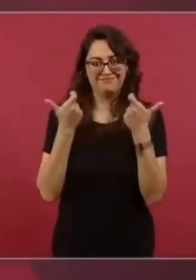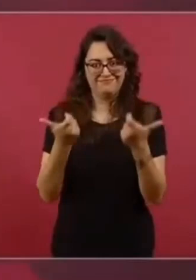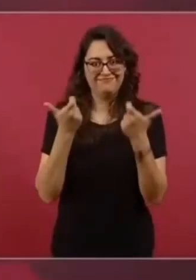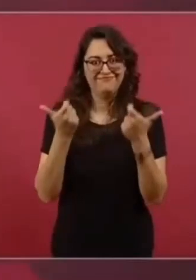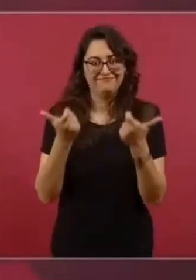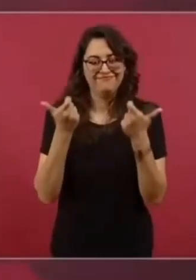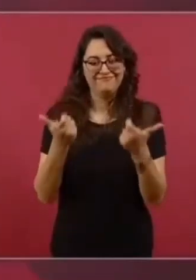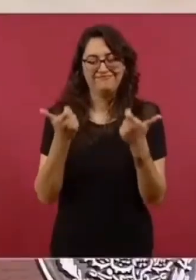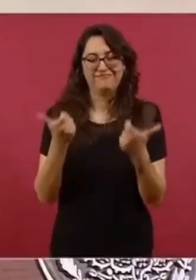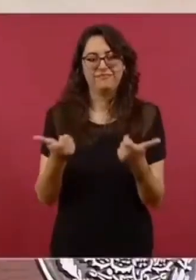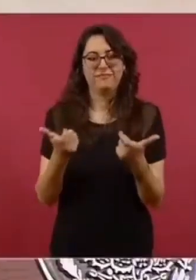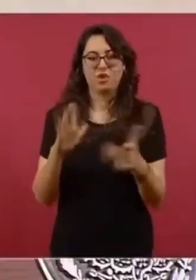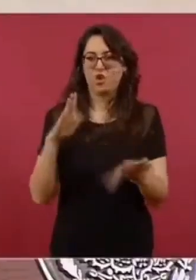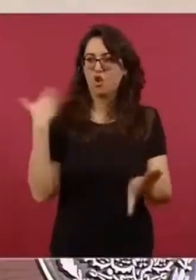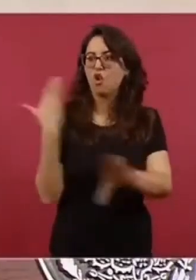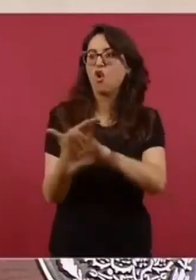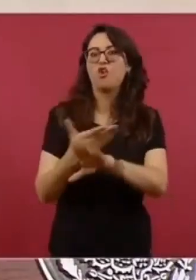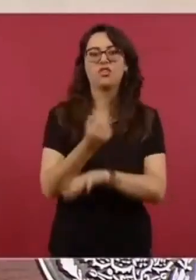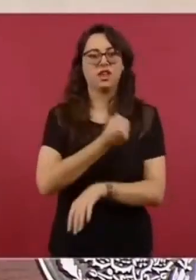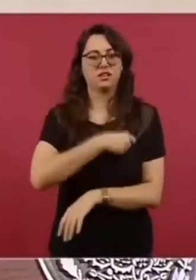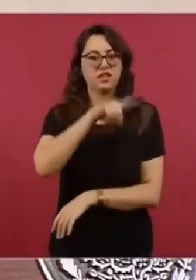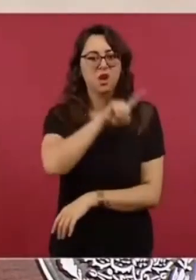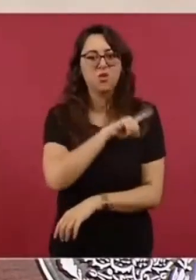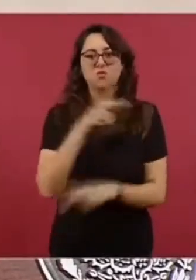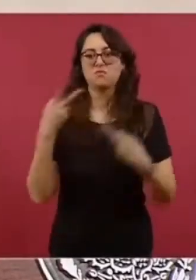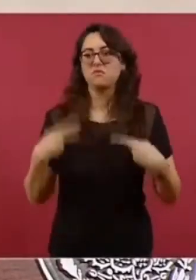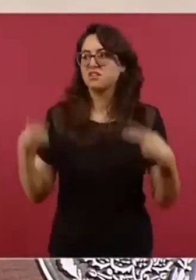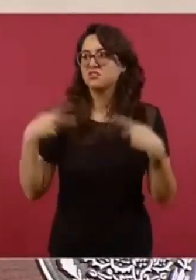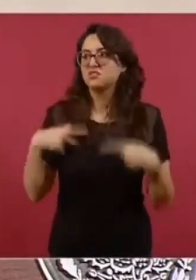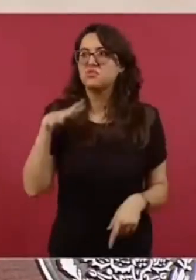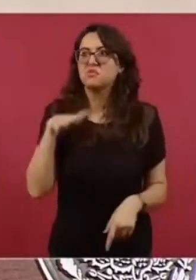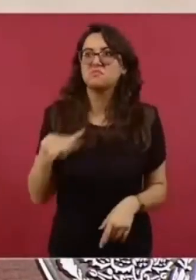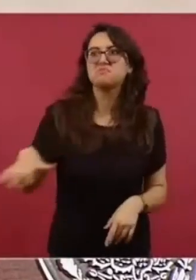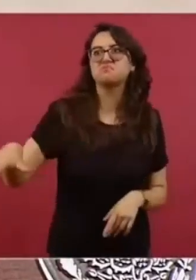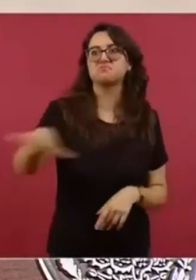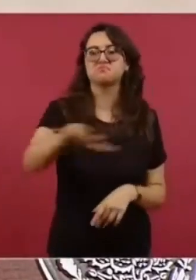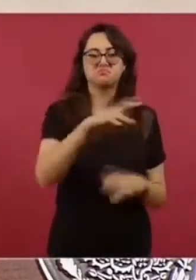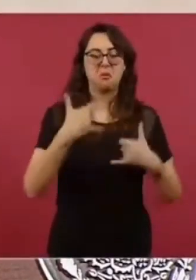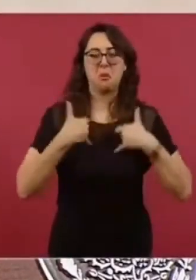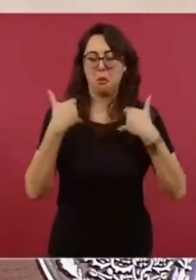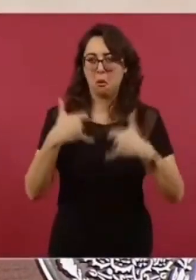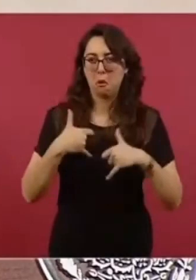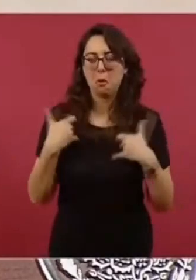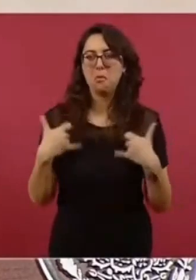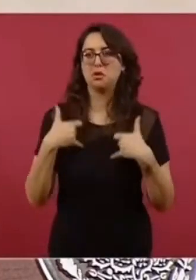que a costa de la salud del pueblo y de los jóvenes.